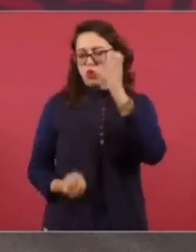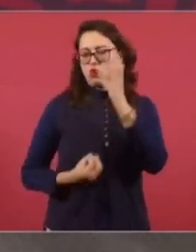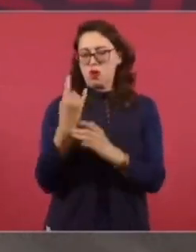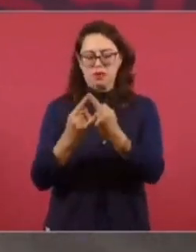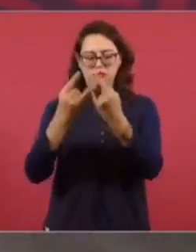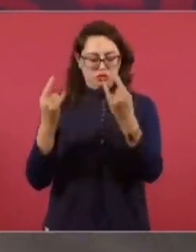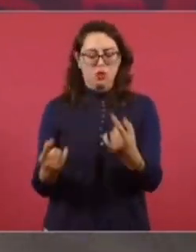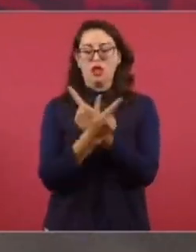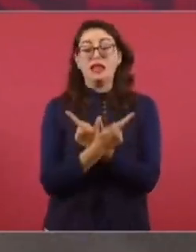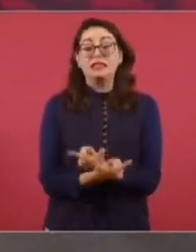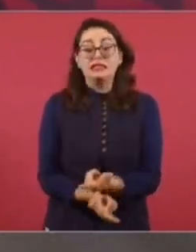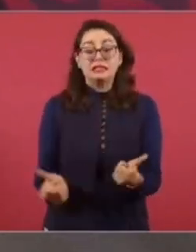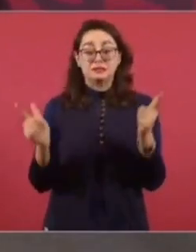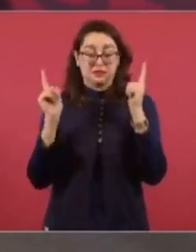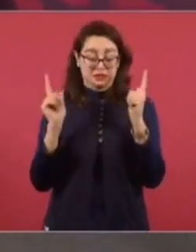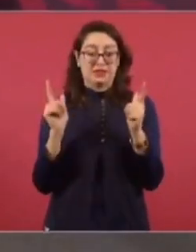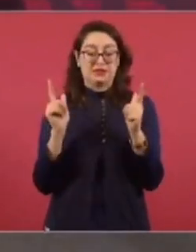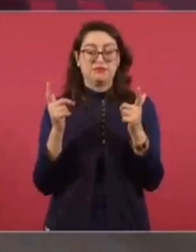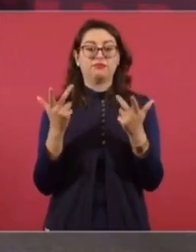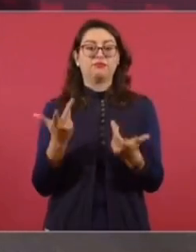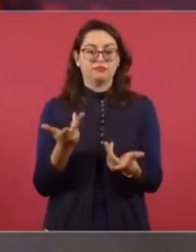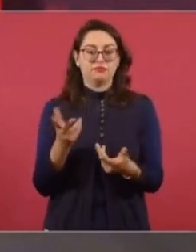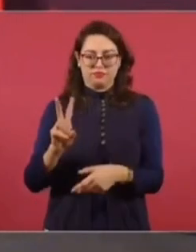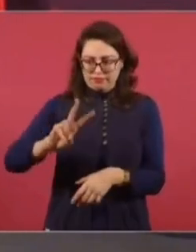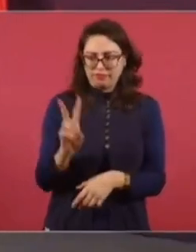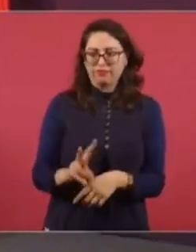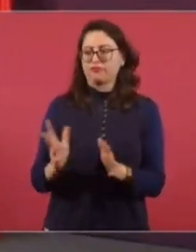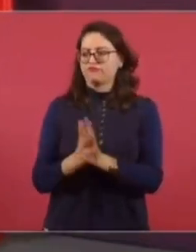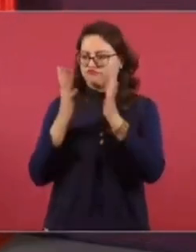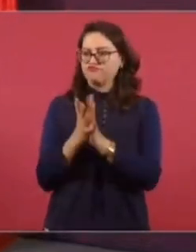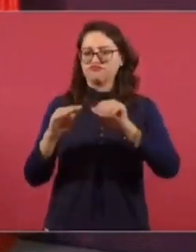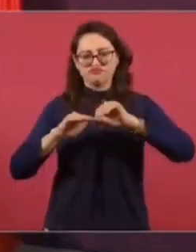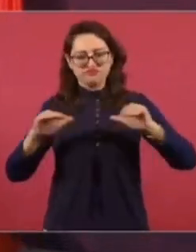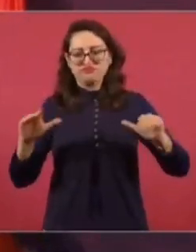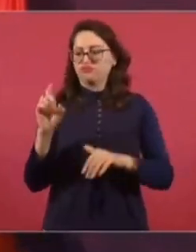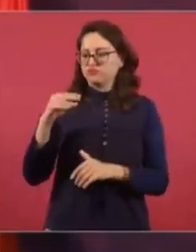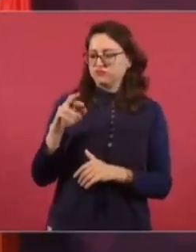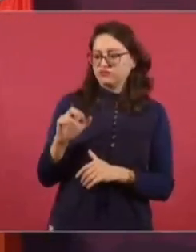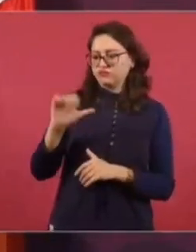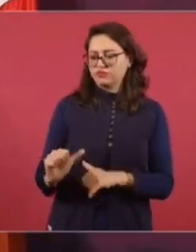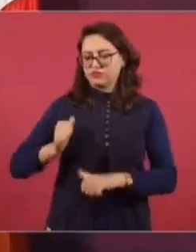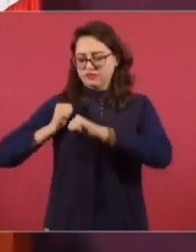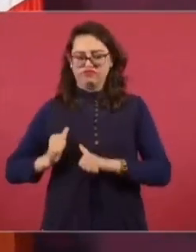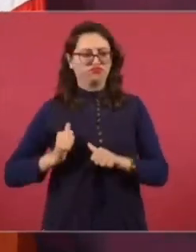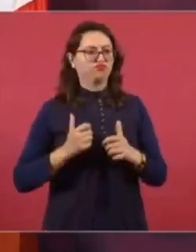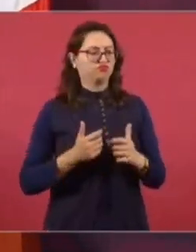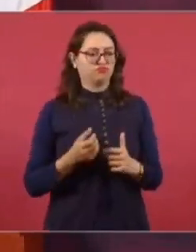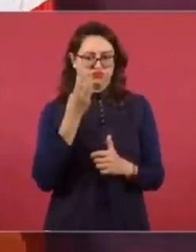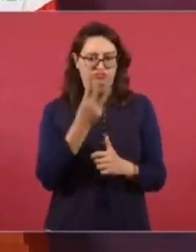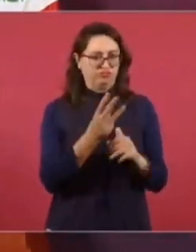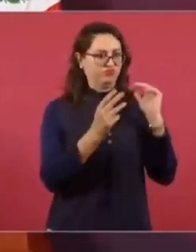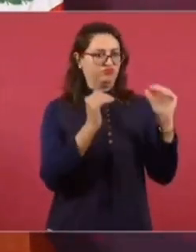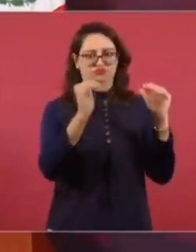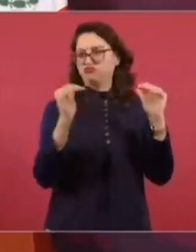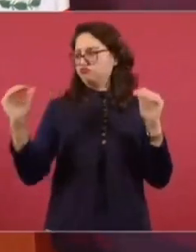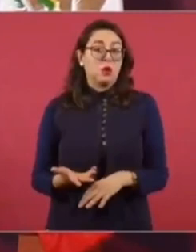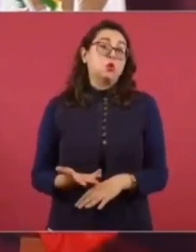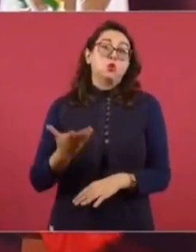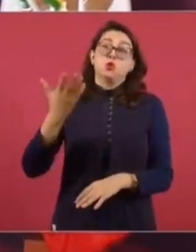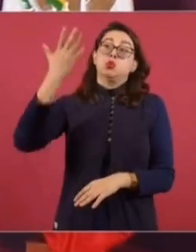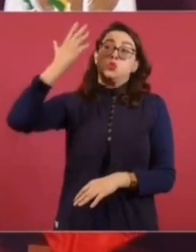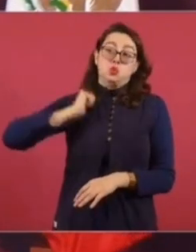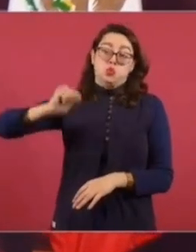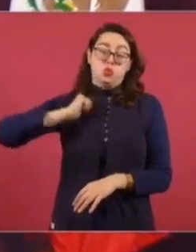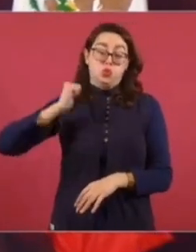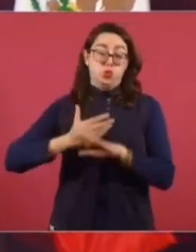ejerciendo lo que es una verdadera democracia. División, equilibrio entre los poderes. Ya no es el tiempo de antes